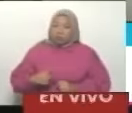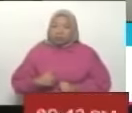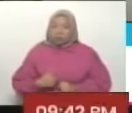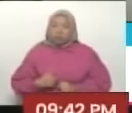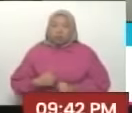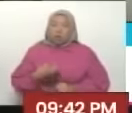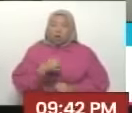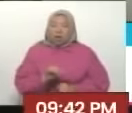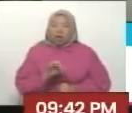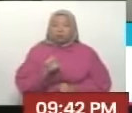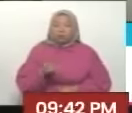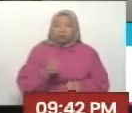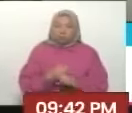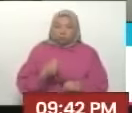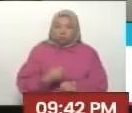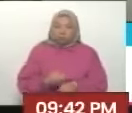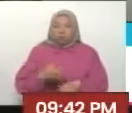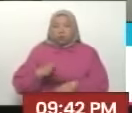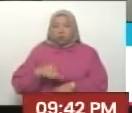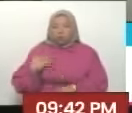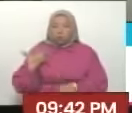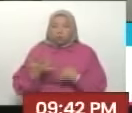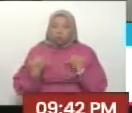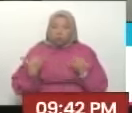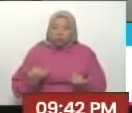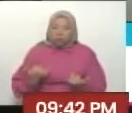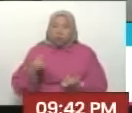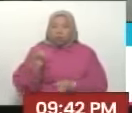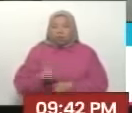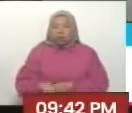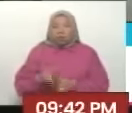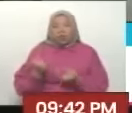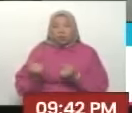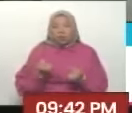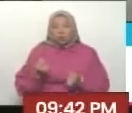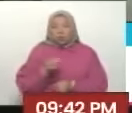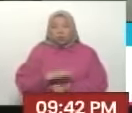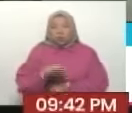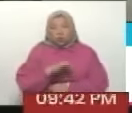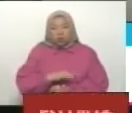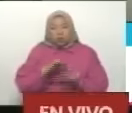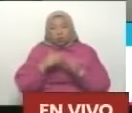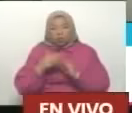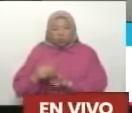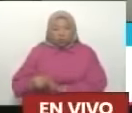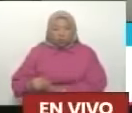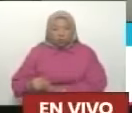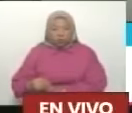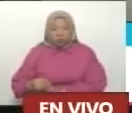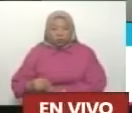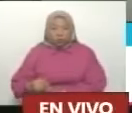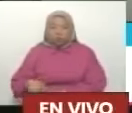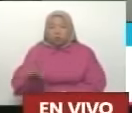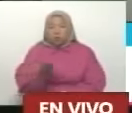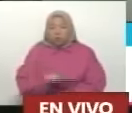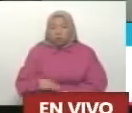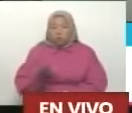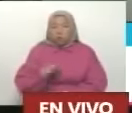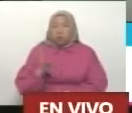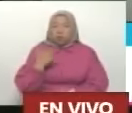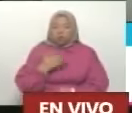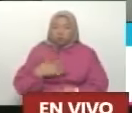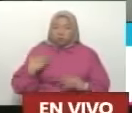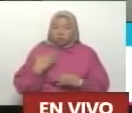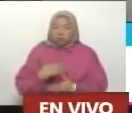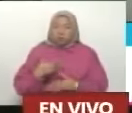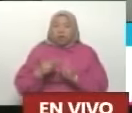existía la posibilidad de poder generar también una economía en torno a estas comunidades y un espacio de disfrute en